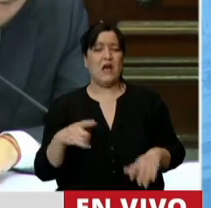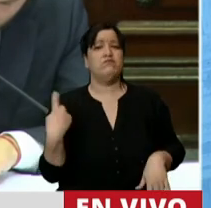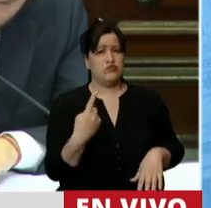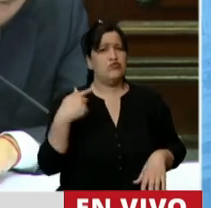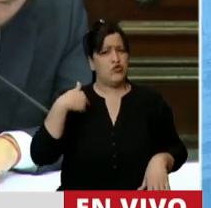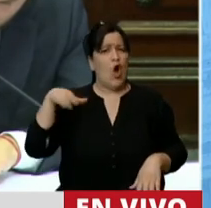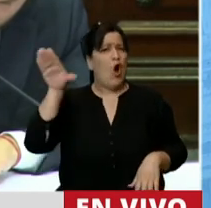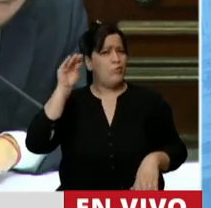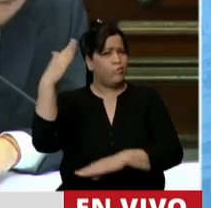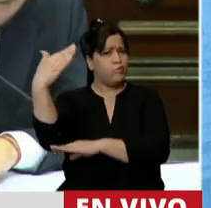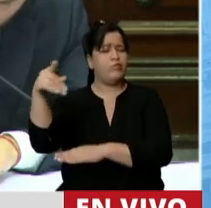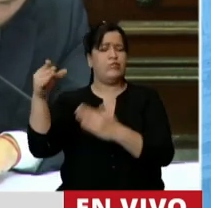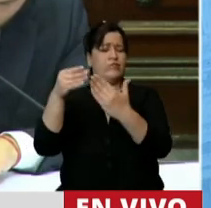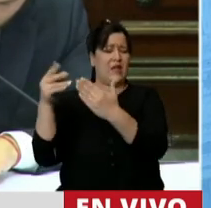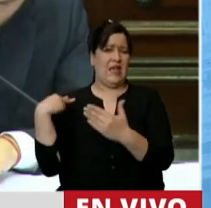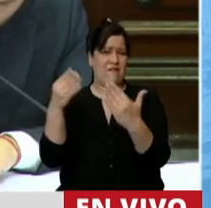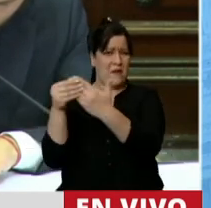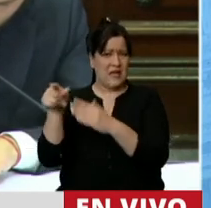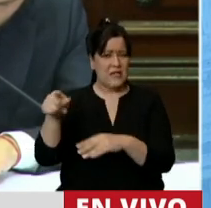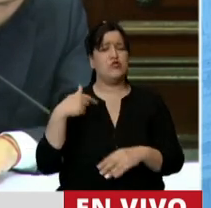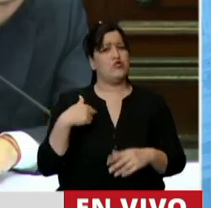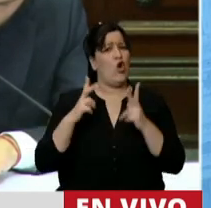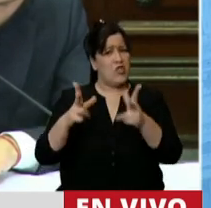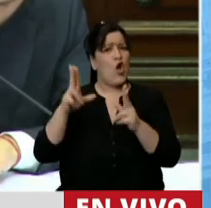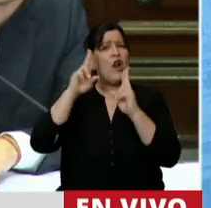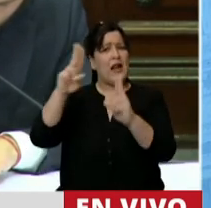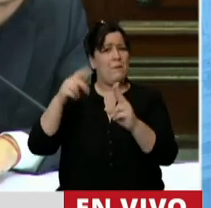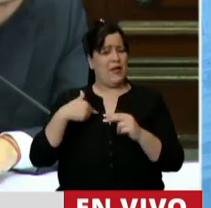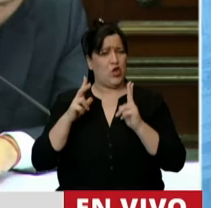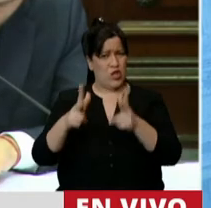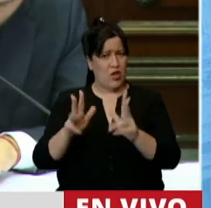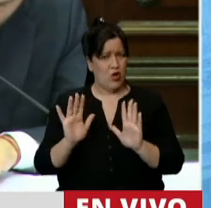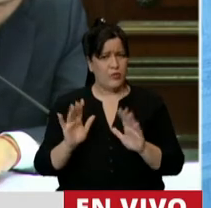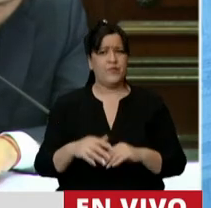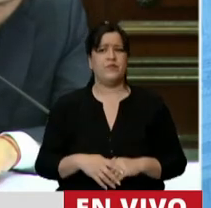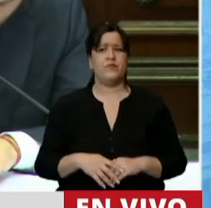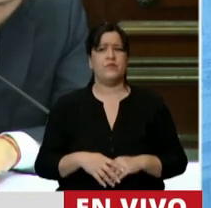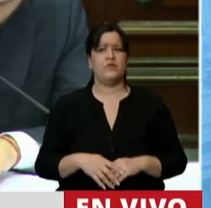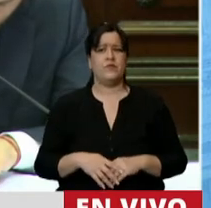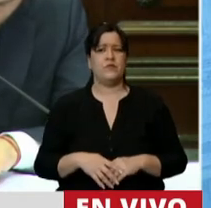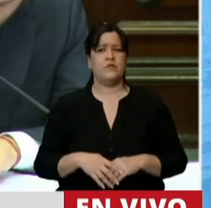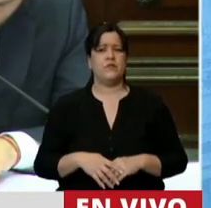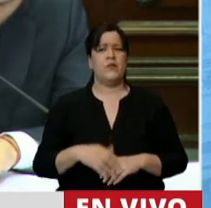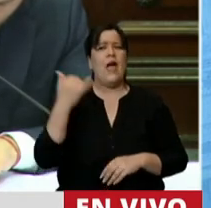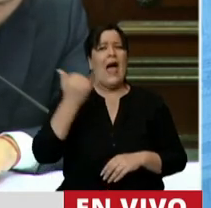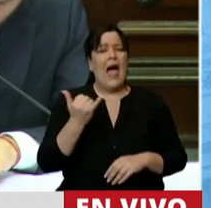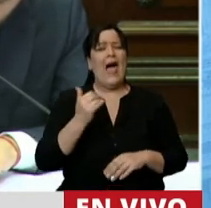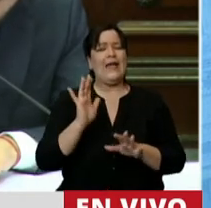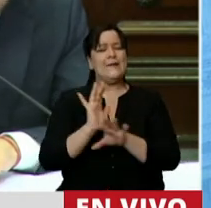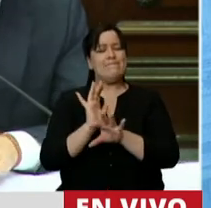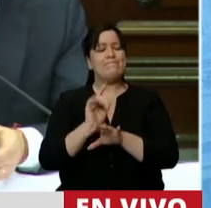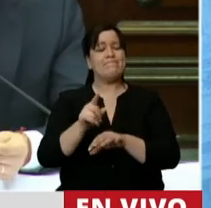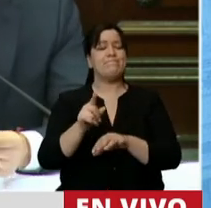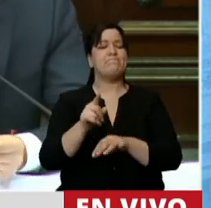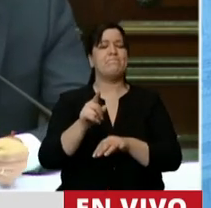escuché al jefe de gabinete. Y se lo digo con todo respeto. Miren, hay una transición. El presidente